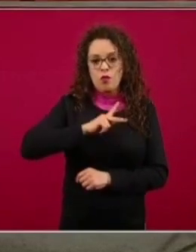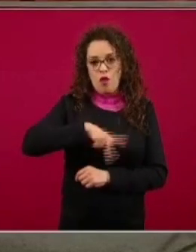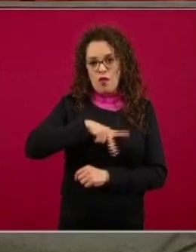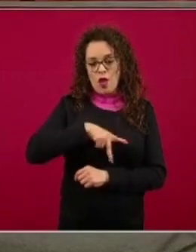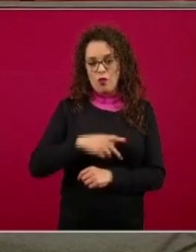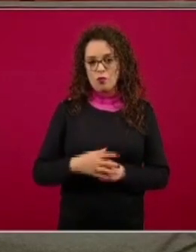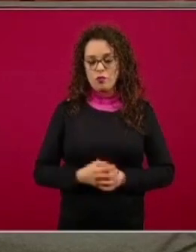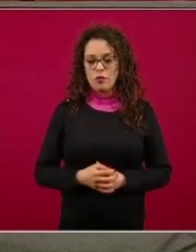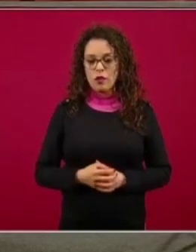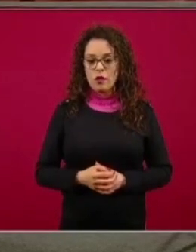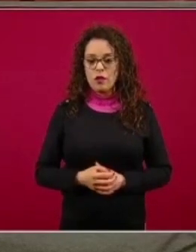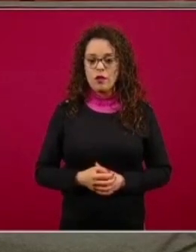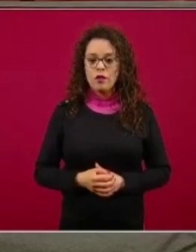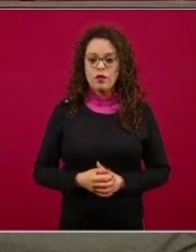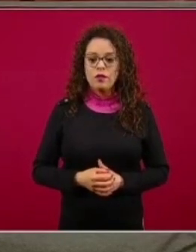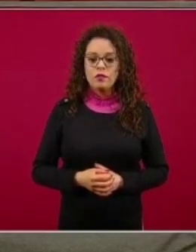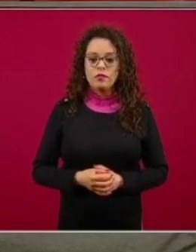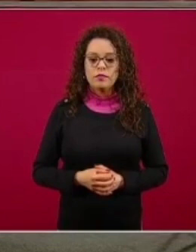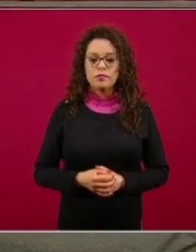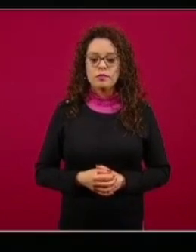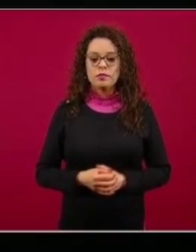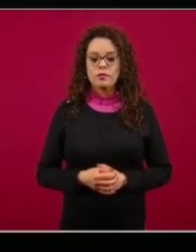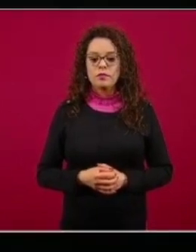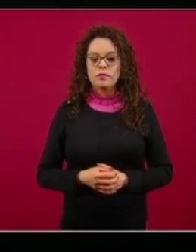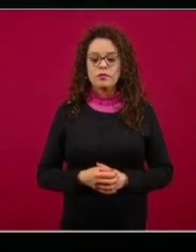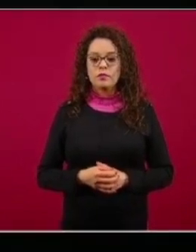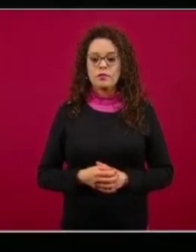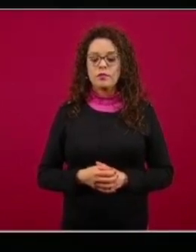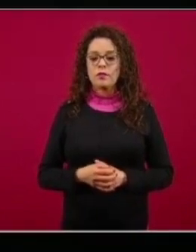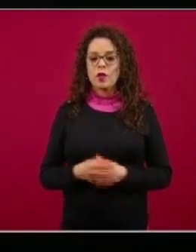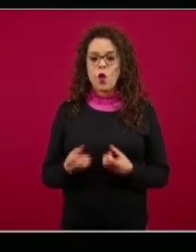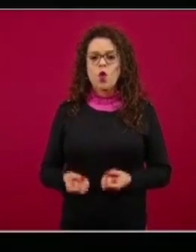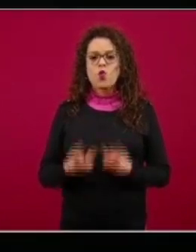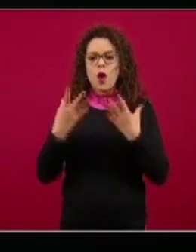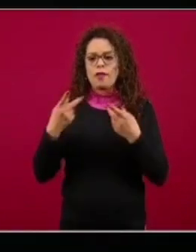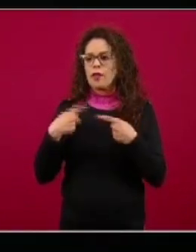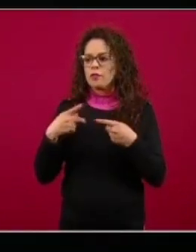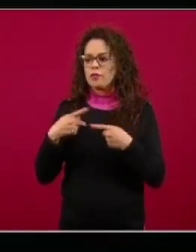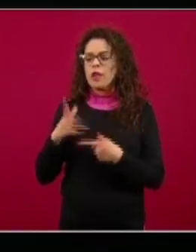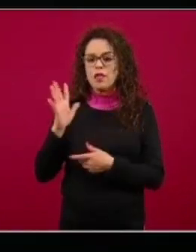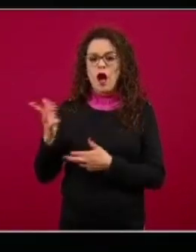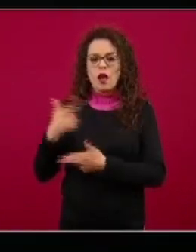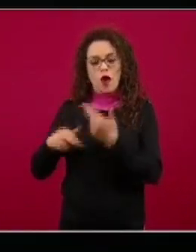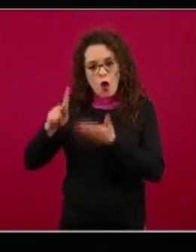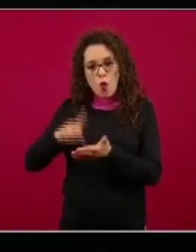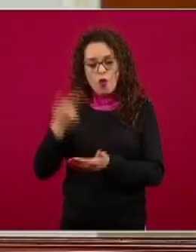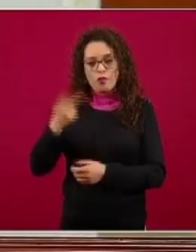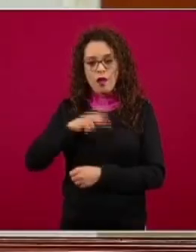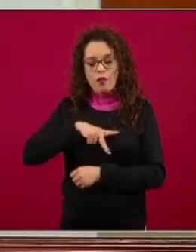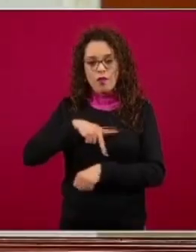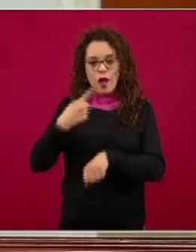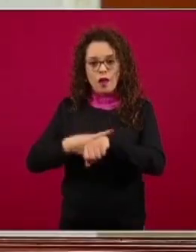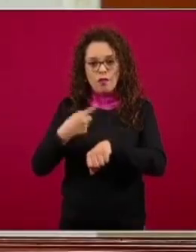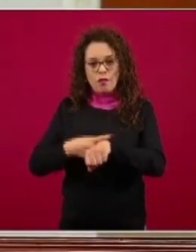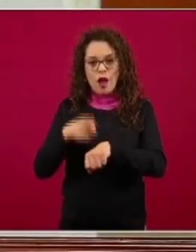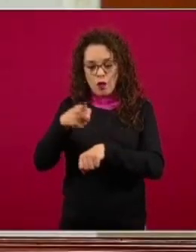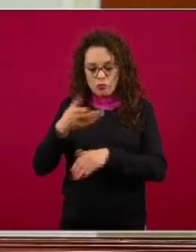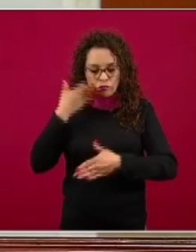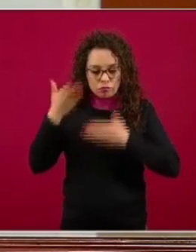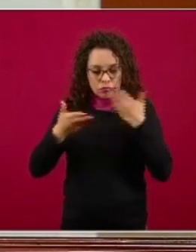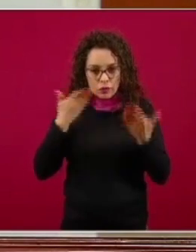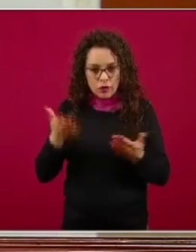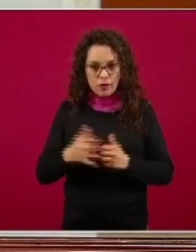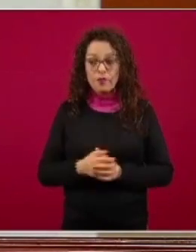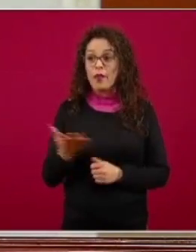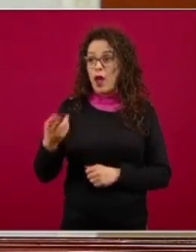¿cuántos? ¿qué? ¿perdón? casos de reinfección están investigados a nosotros hemos tenido en el instituto por lo menos